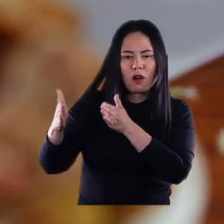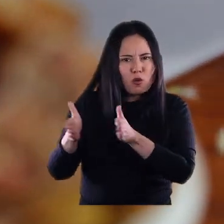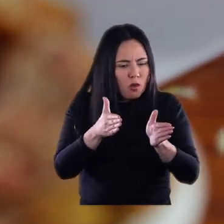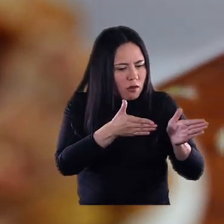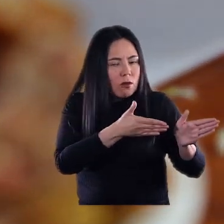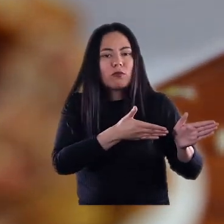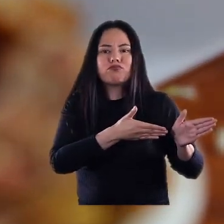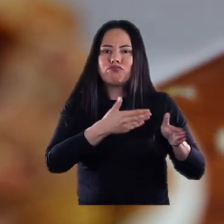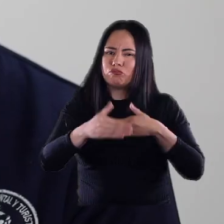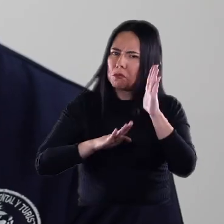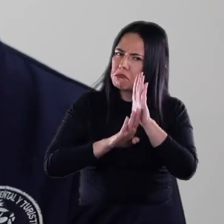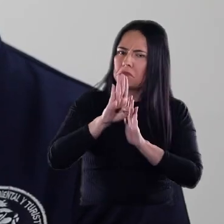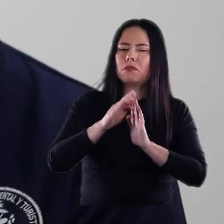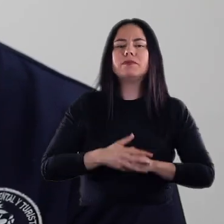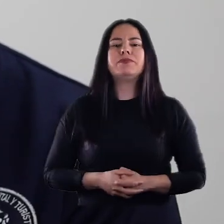todo el proceso.